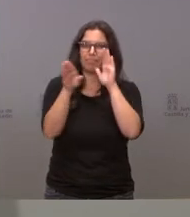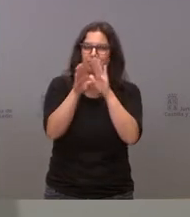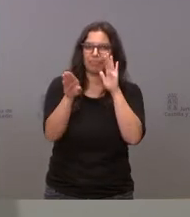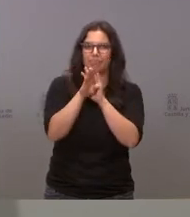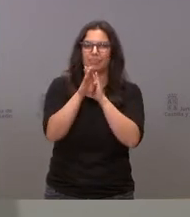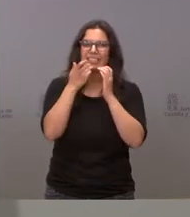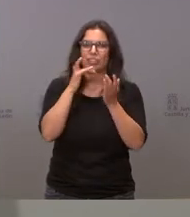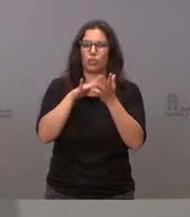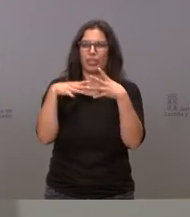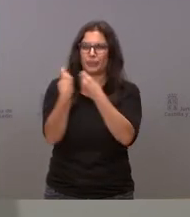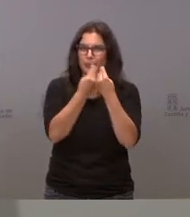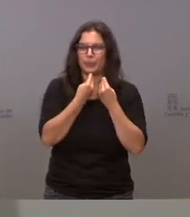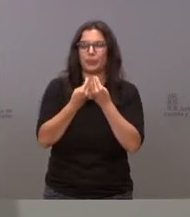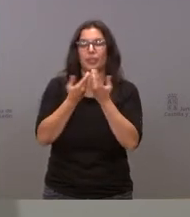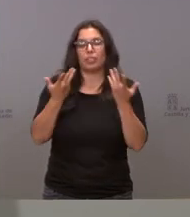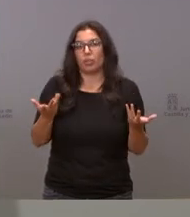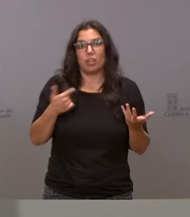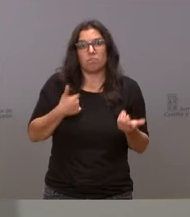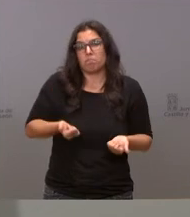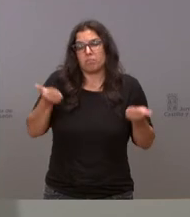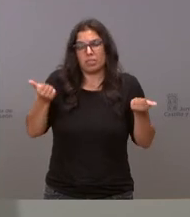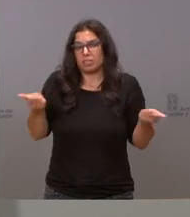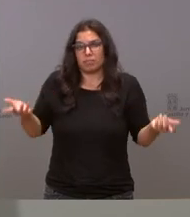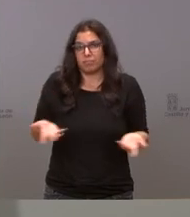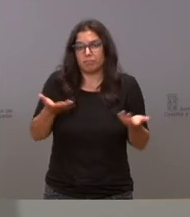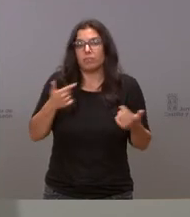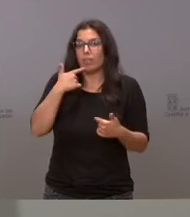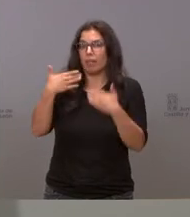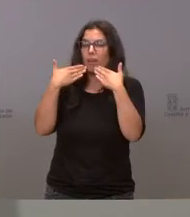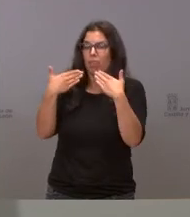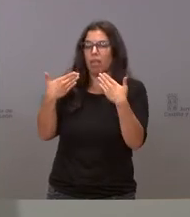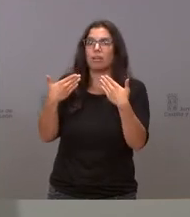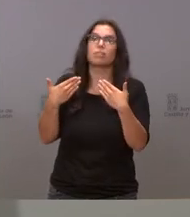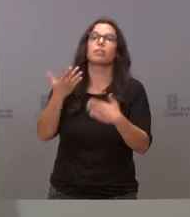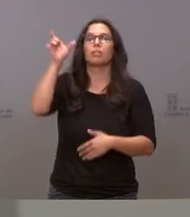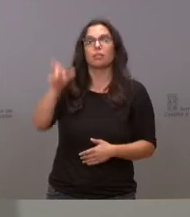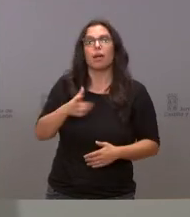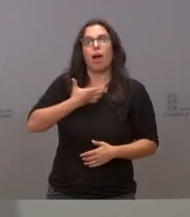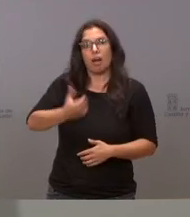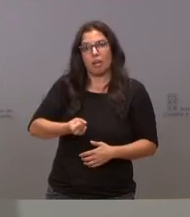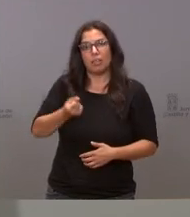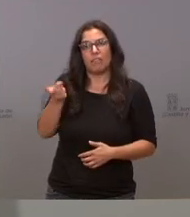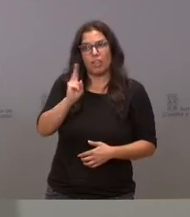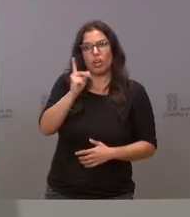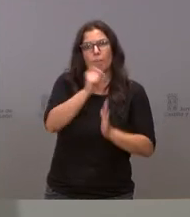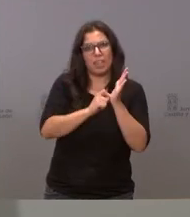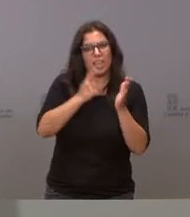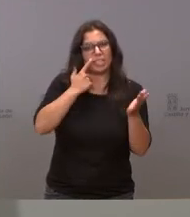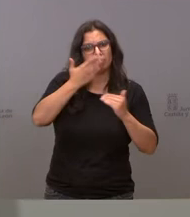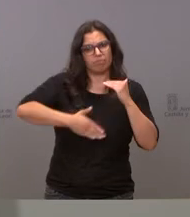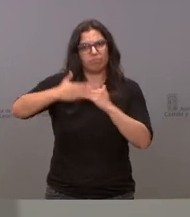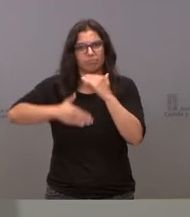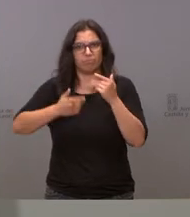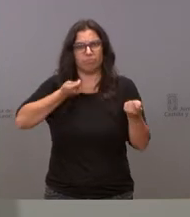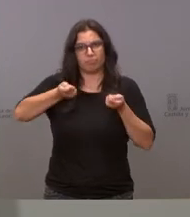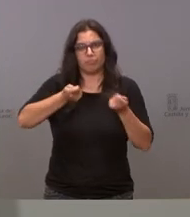producen aglomeraciones por tanto no tengo más que agradecer al alcalde las medidas que ha tomado y sobre el asunto la modulación